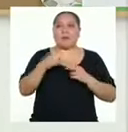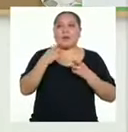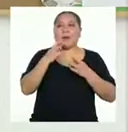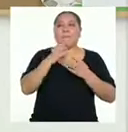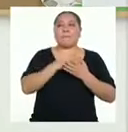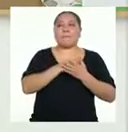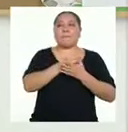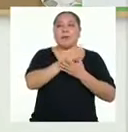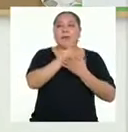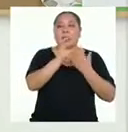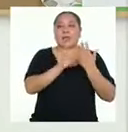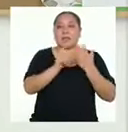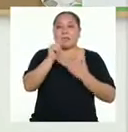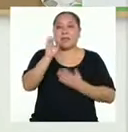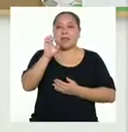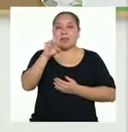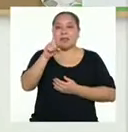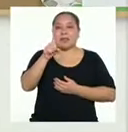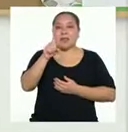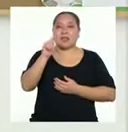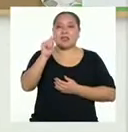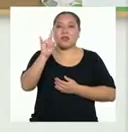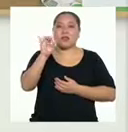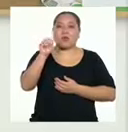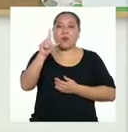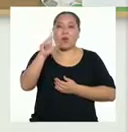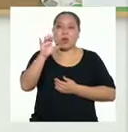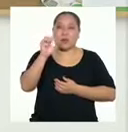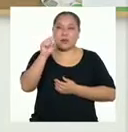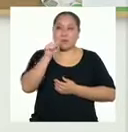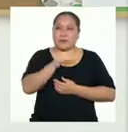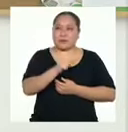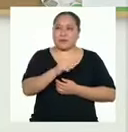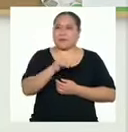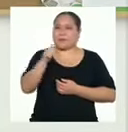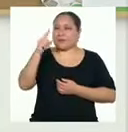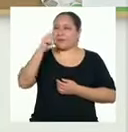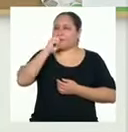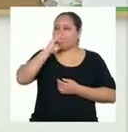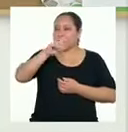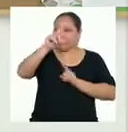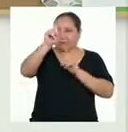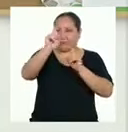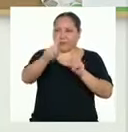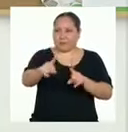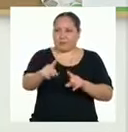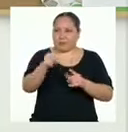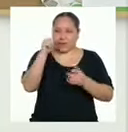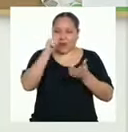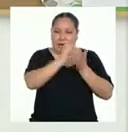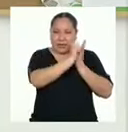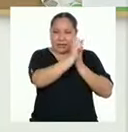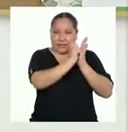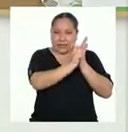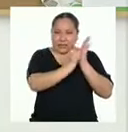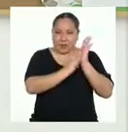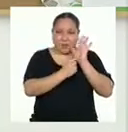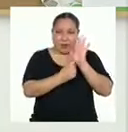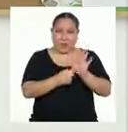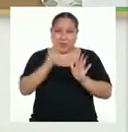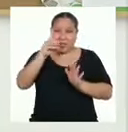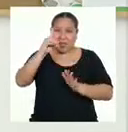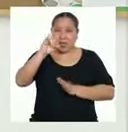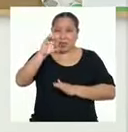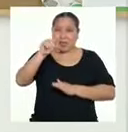propiedades textuales de este párrafo. Por lo tanto, te planteo la pregunta. Nuestro texto no presenta